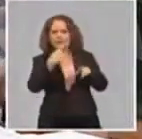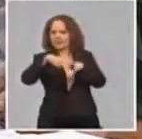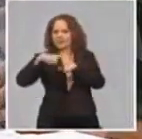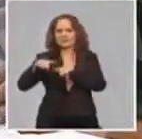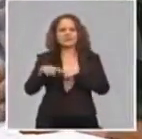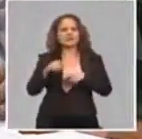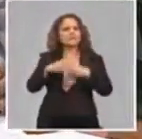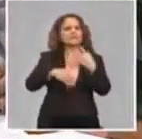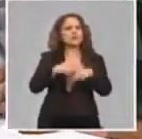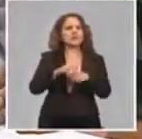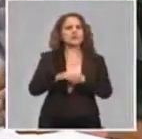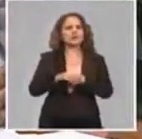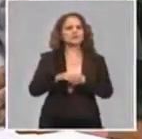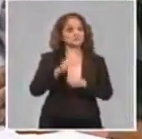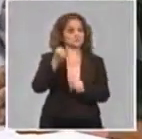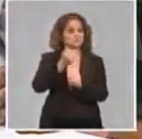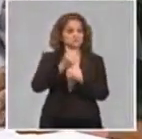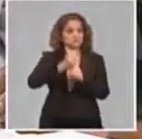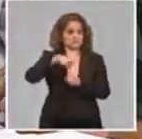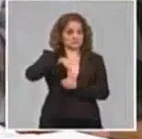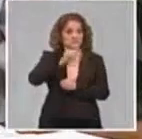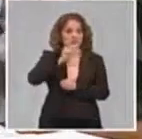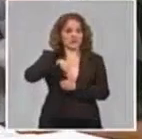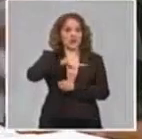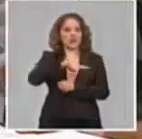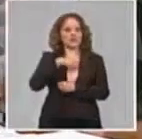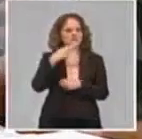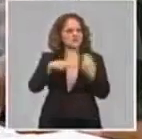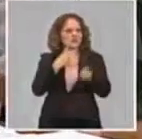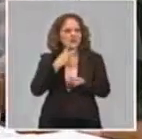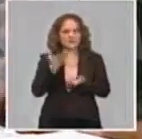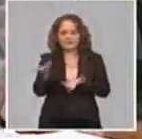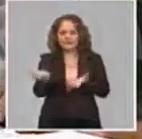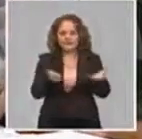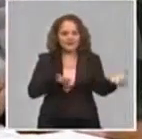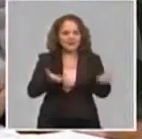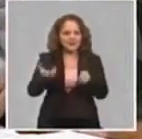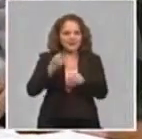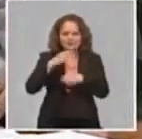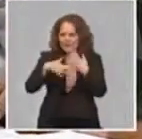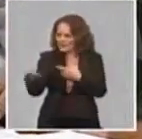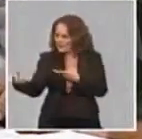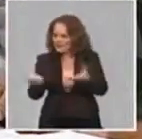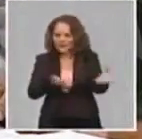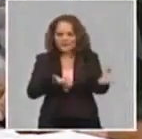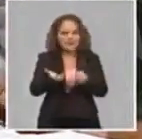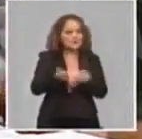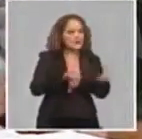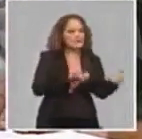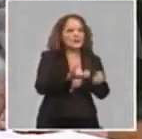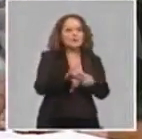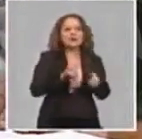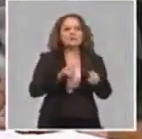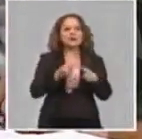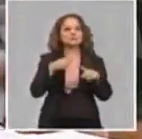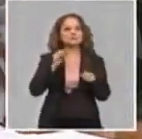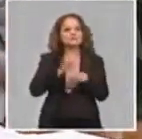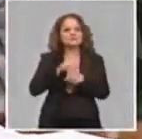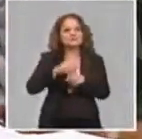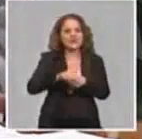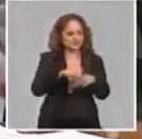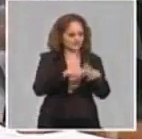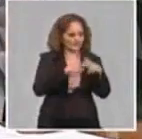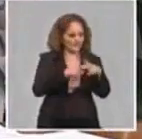talleres también de estructuras metálicas, empezaron a recoger todo lo que tenía problema y entonces empezaron a reparar